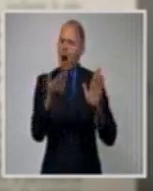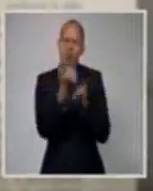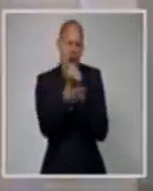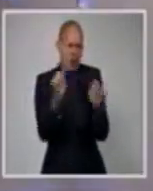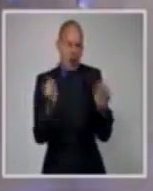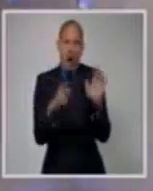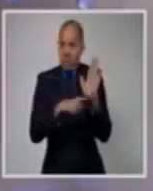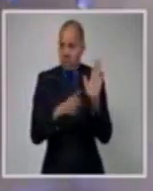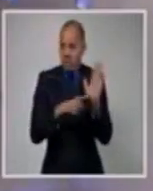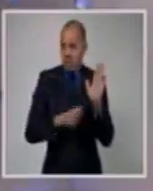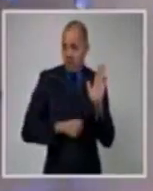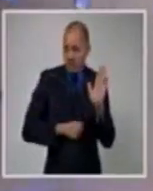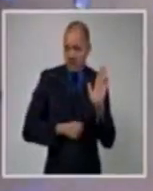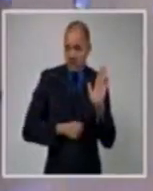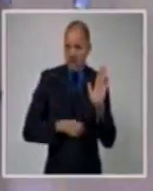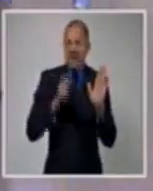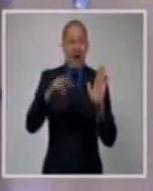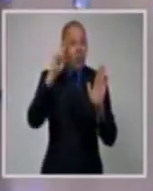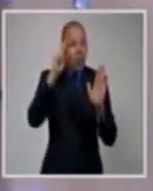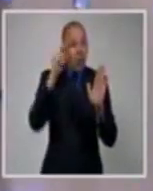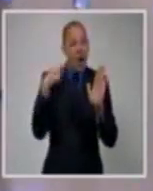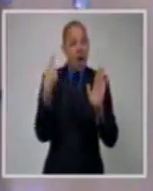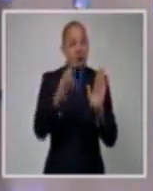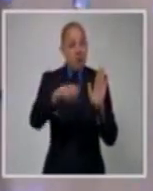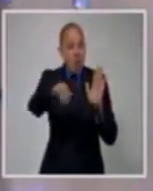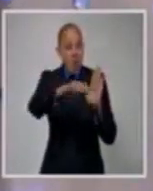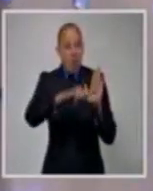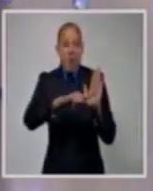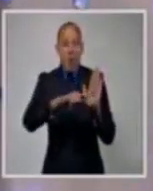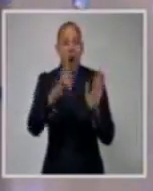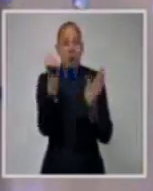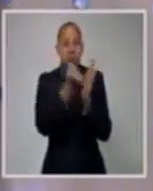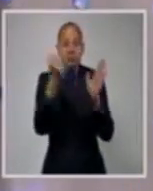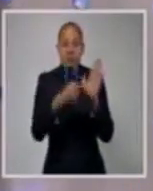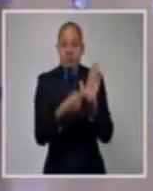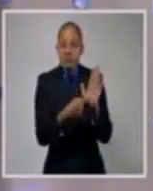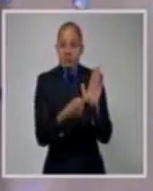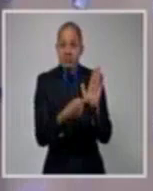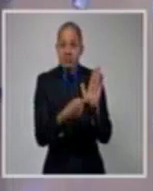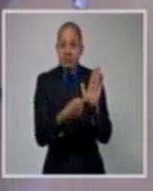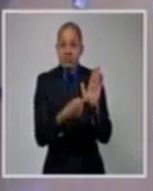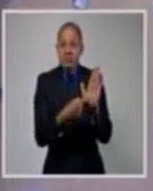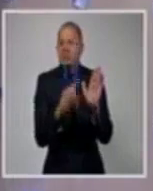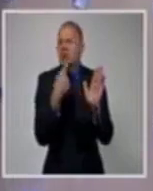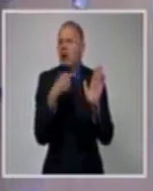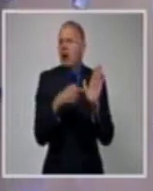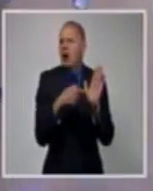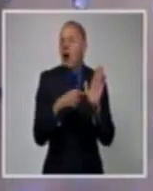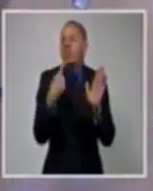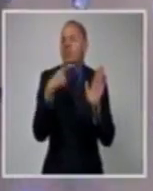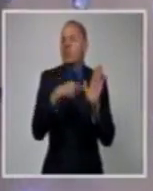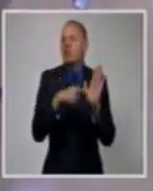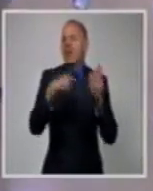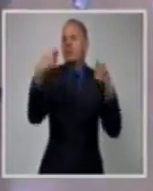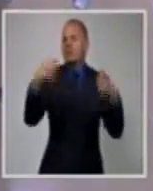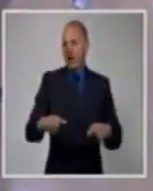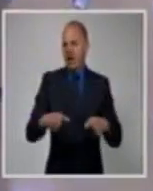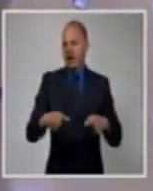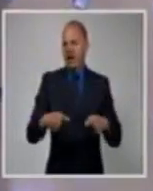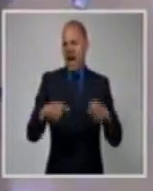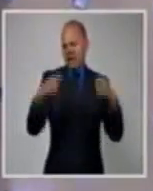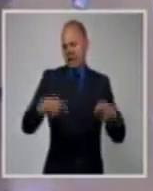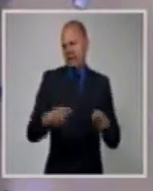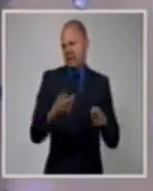constitución, en la que aprobamos la mayoría de los cubanos. Ah, pero los derechos tienen límites y están también allí,